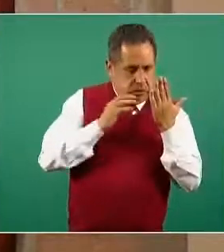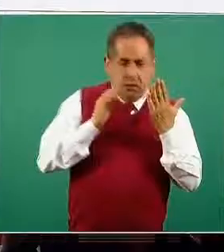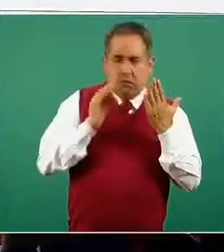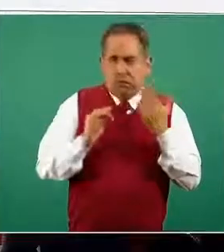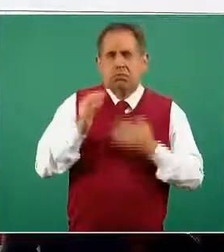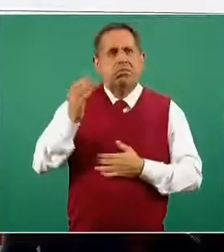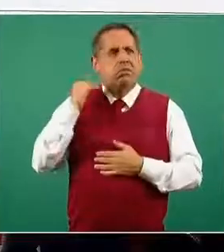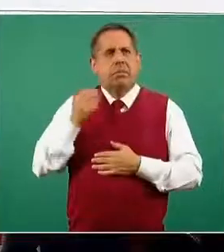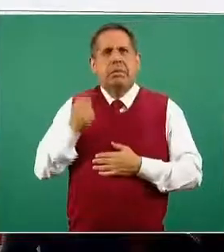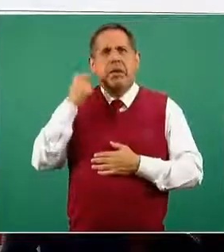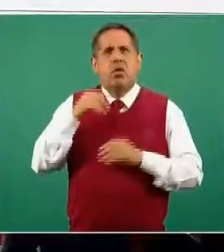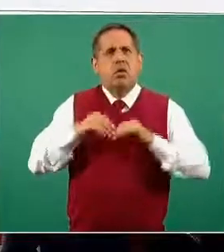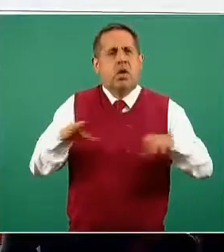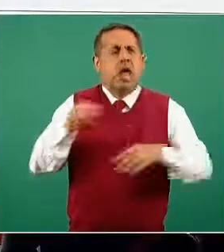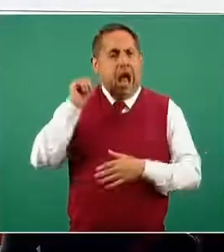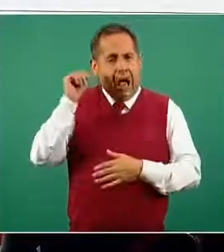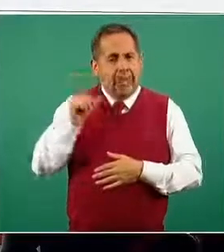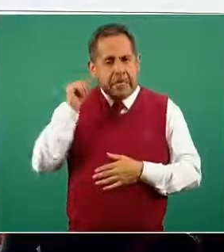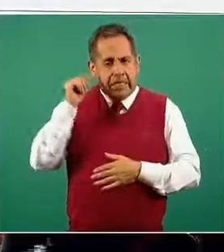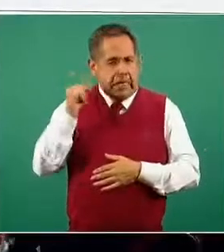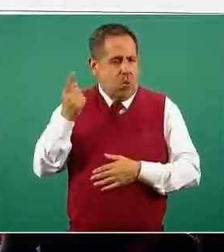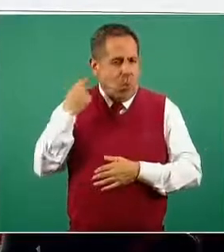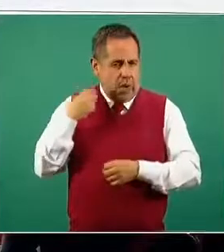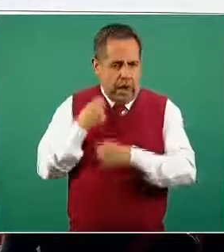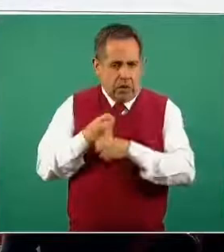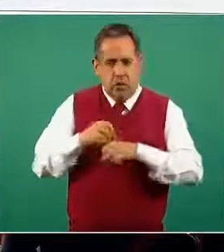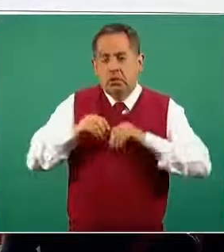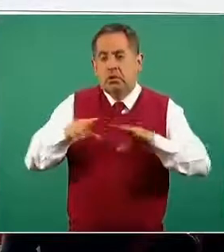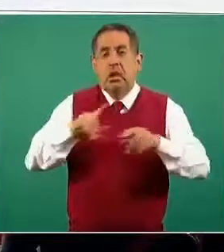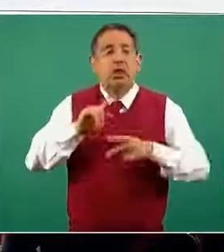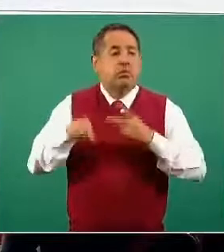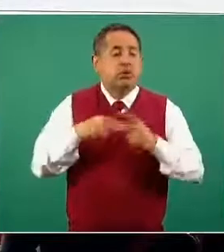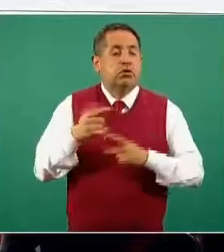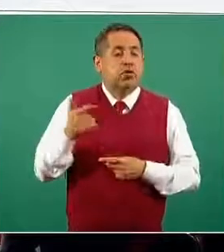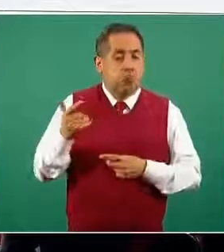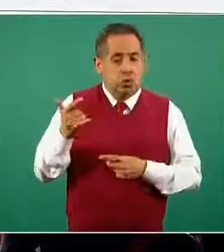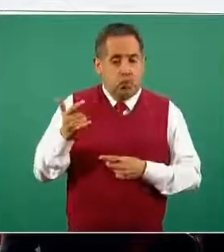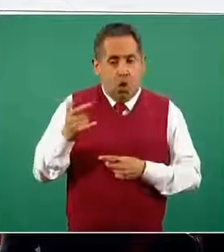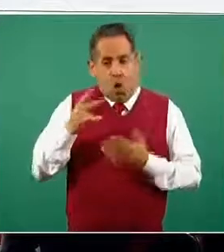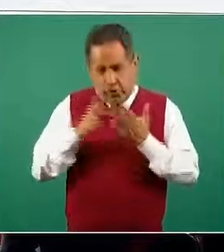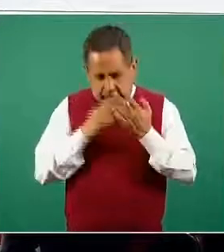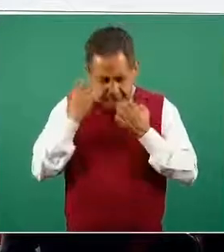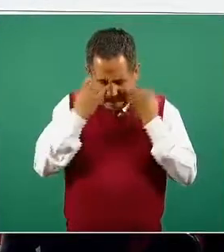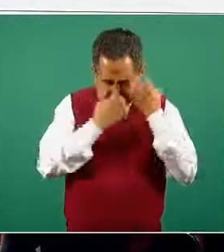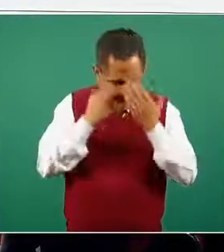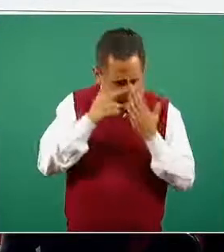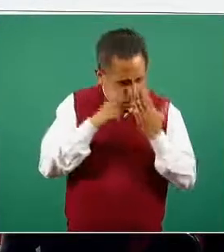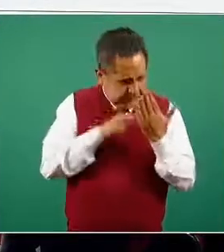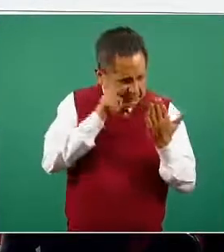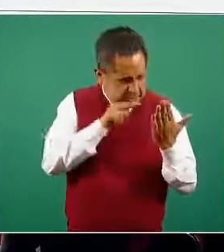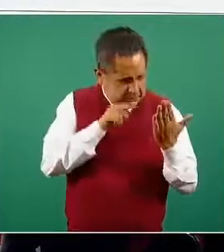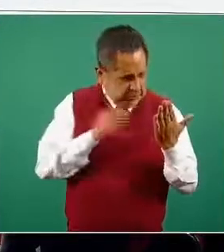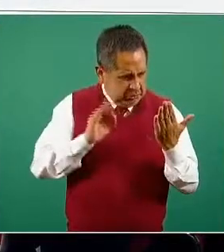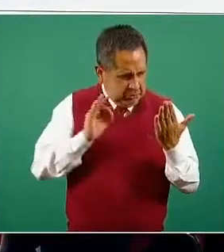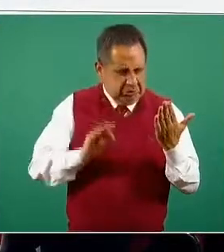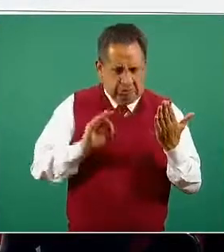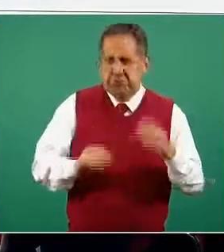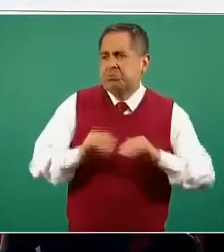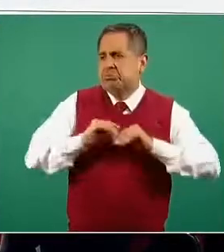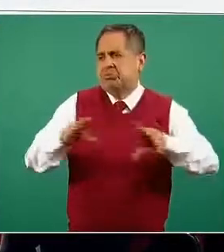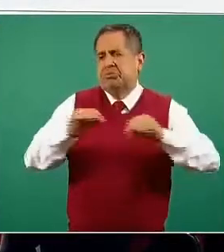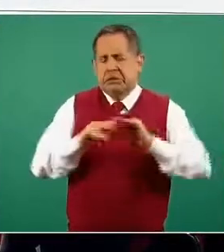emitido en el mes de abril, se revisó en el mes de julio y se hicieron una síntesis y